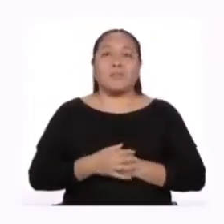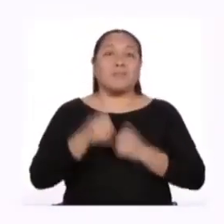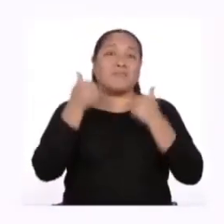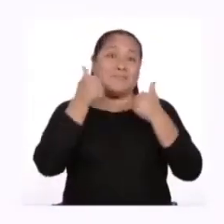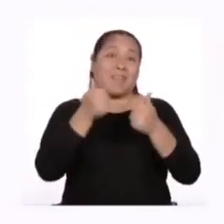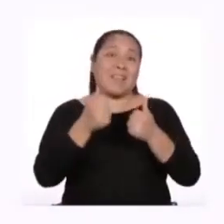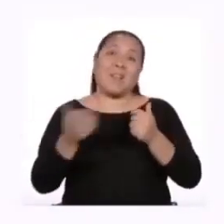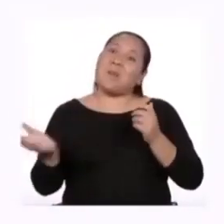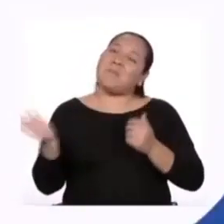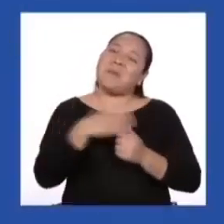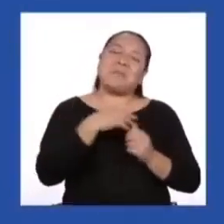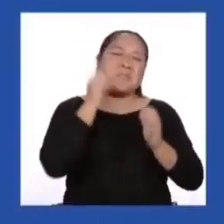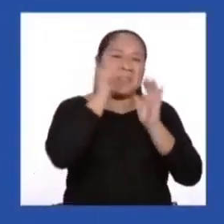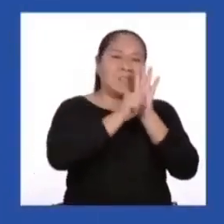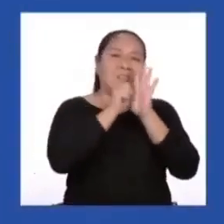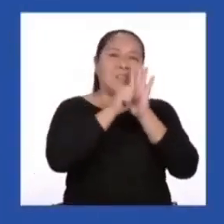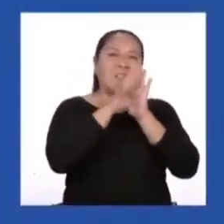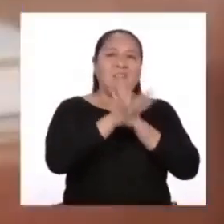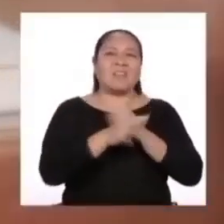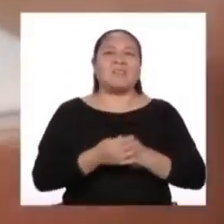¡Perfecto! Entonces, ¡vamos con el video!